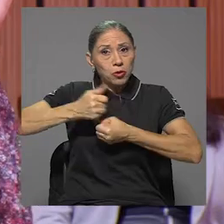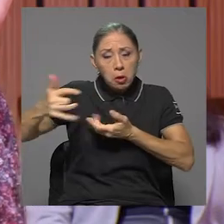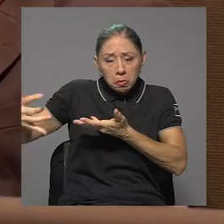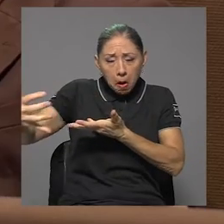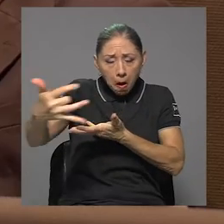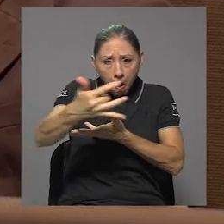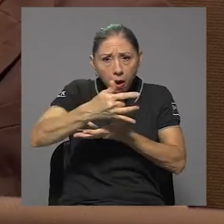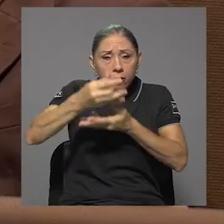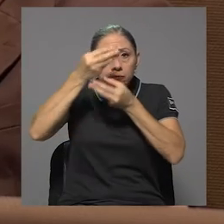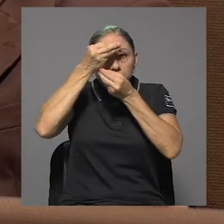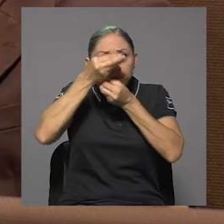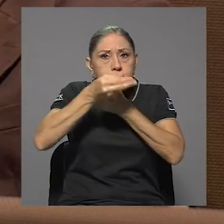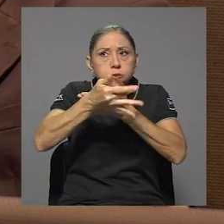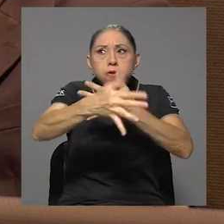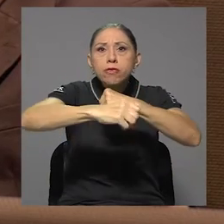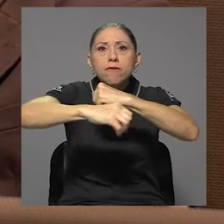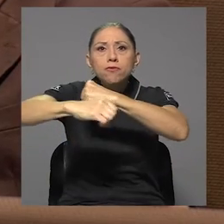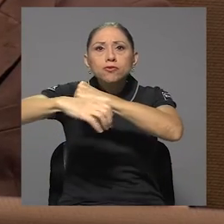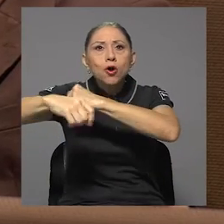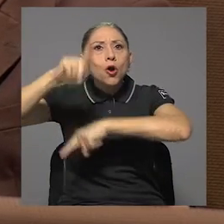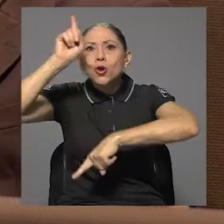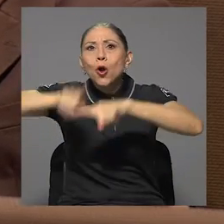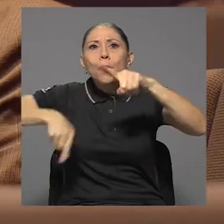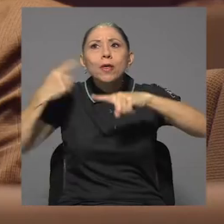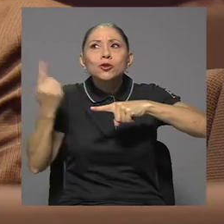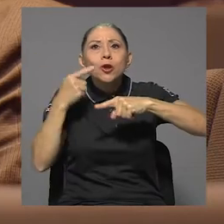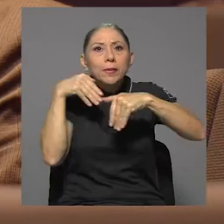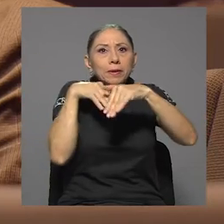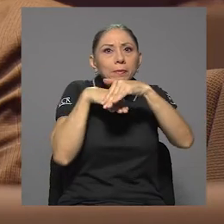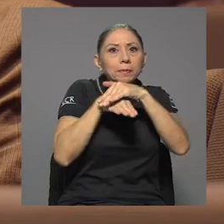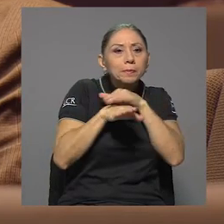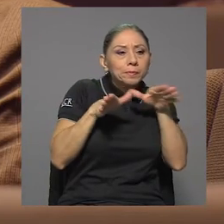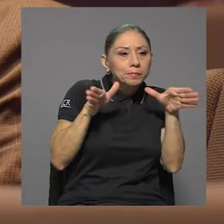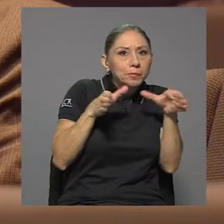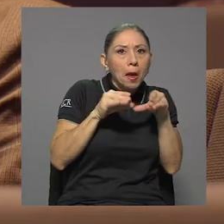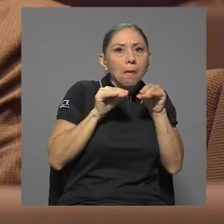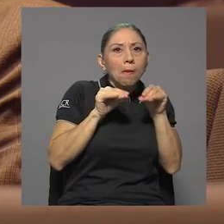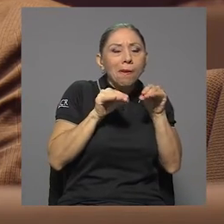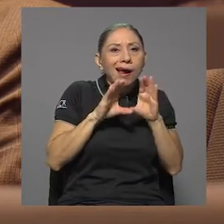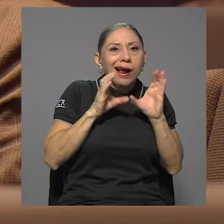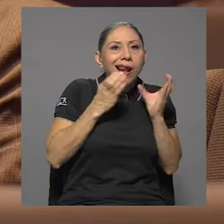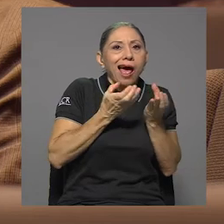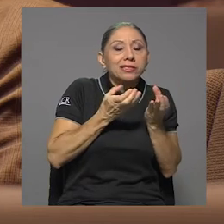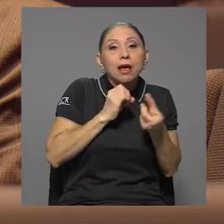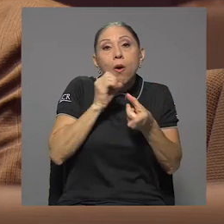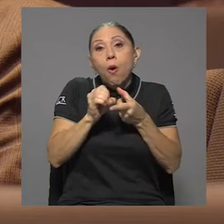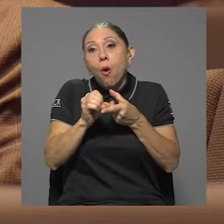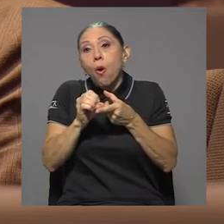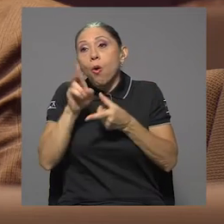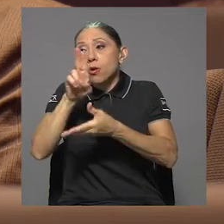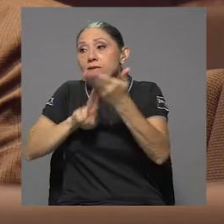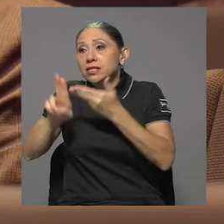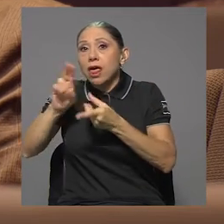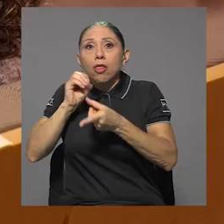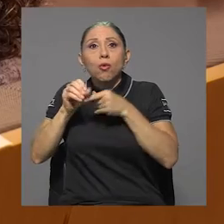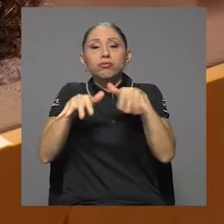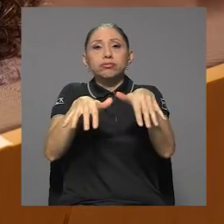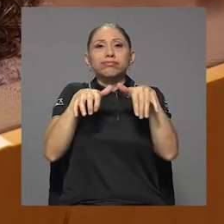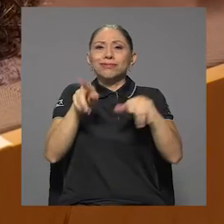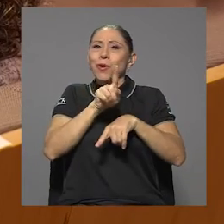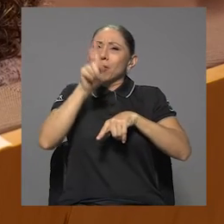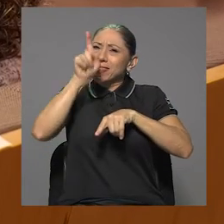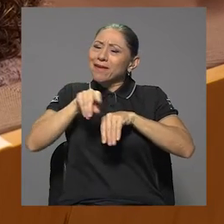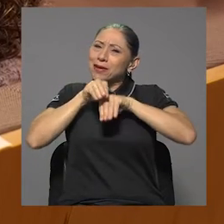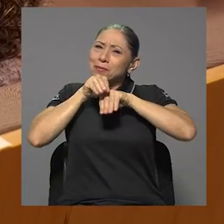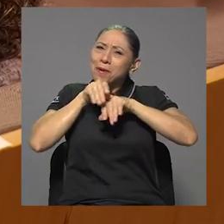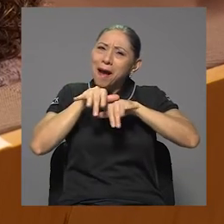a nuestra creación. Una difusión que no se puede quedar internamente en una pequeña clase o en un pequeño auditorio o en una universidad,